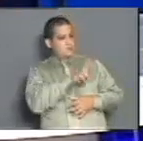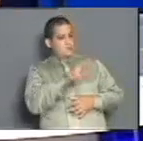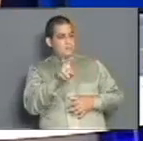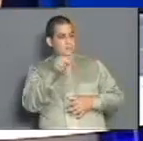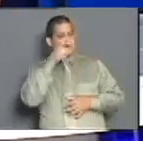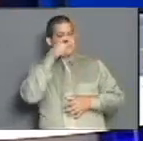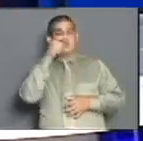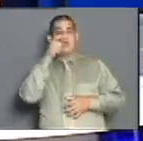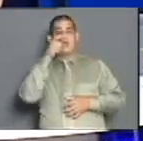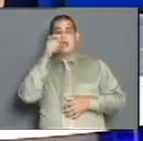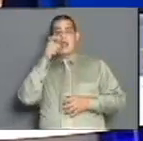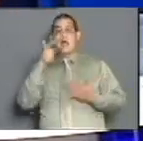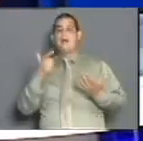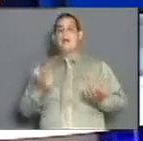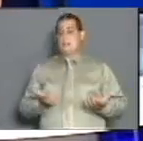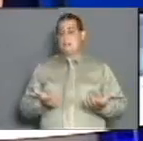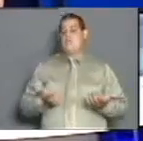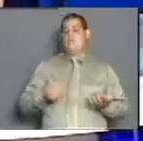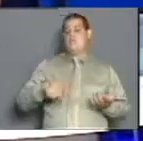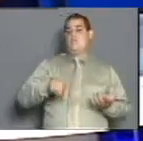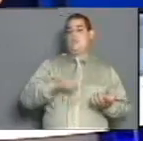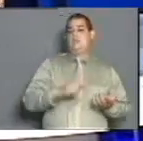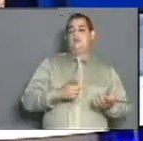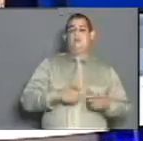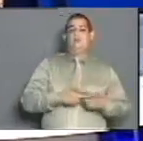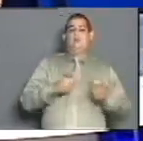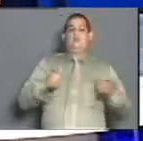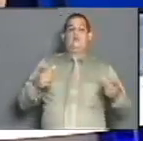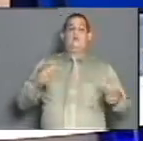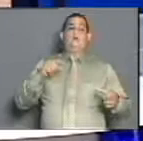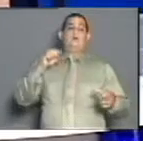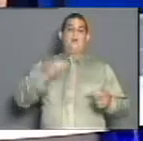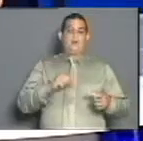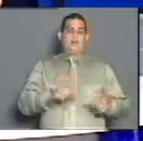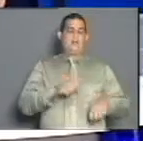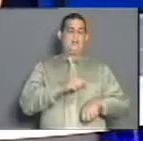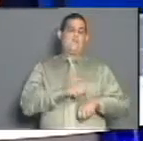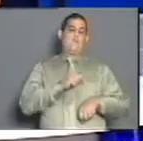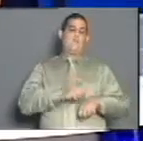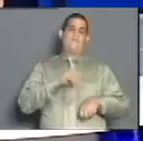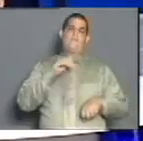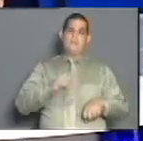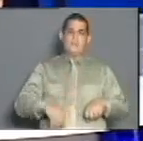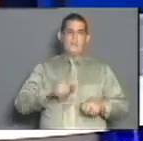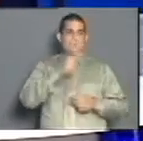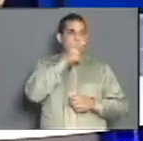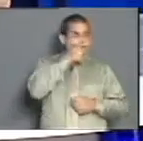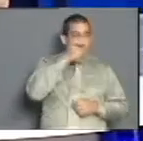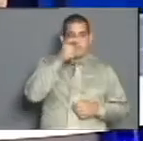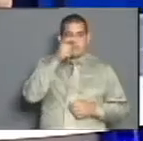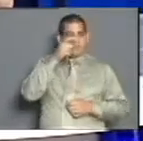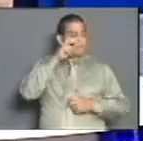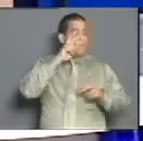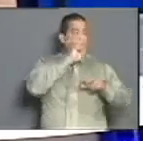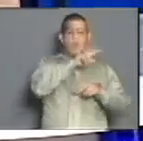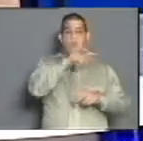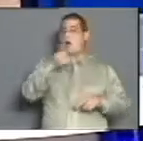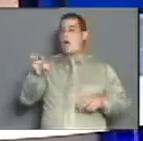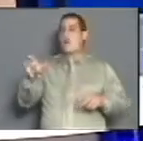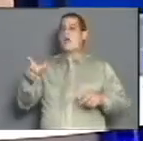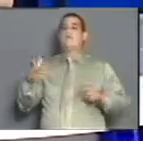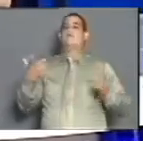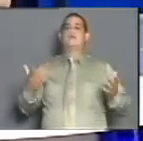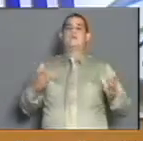a la menor sintomatología, ir para que incrementen los casos. Porque es el tiempo de ellos rastrear, para ellos buscar, para buscar de verdad, y que eso sea una bajada